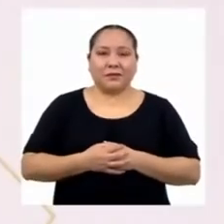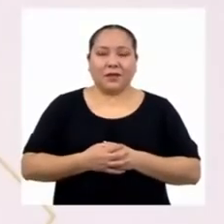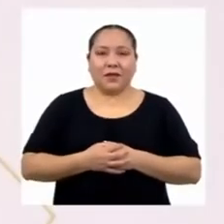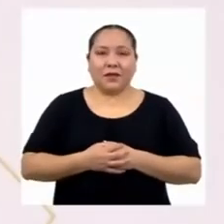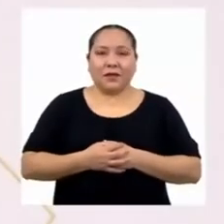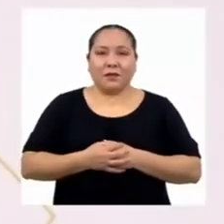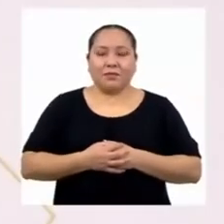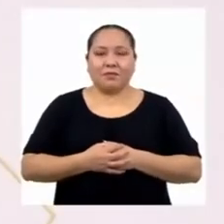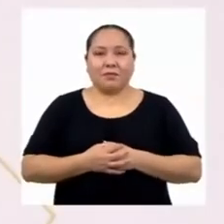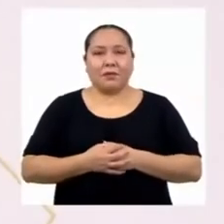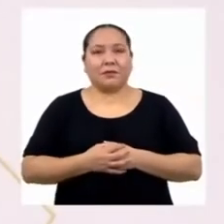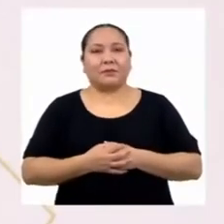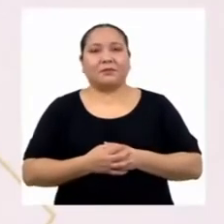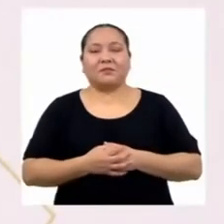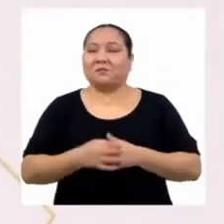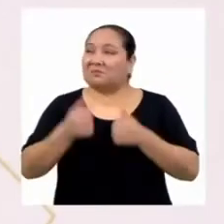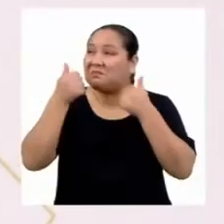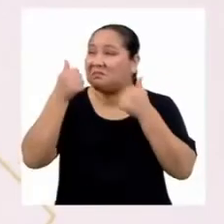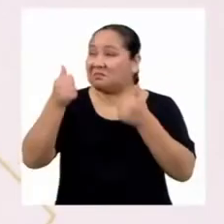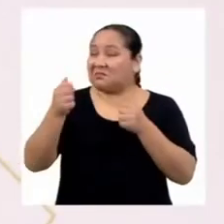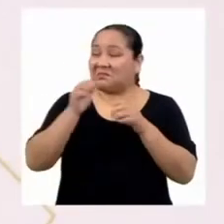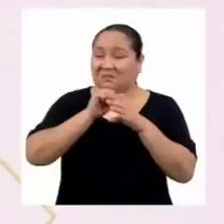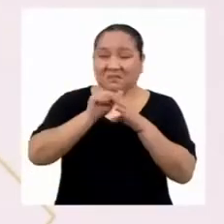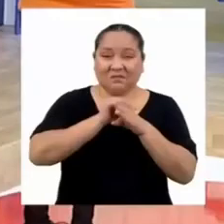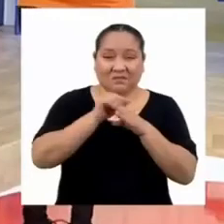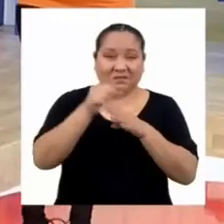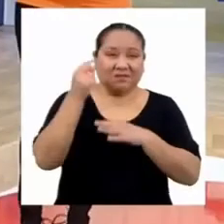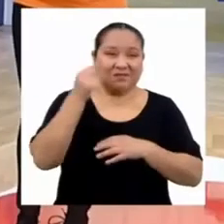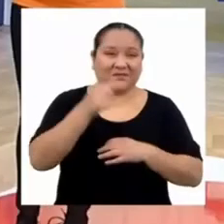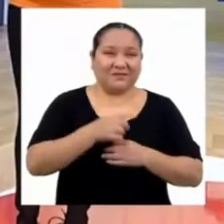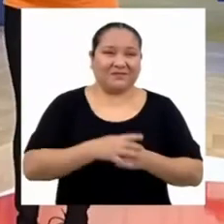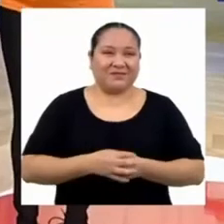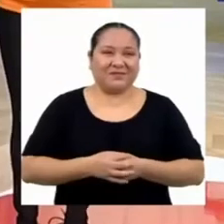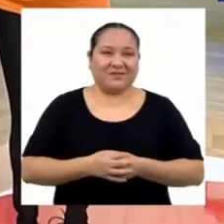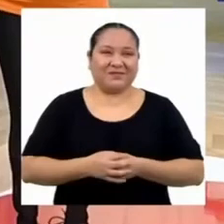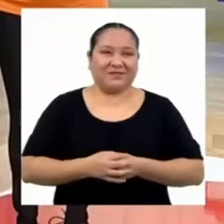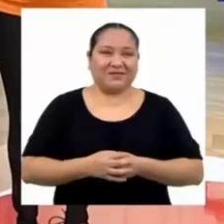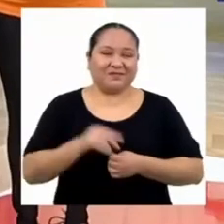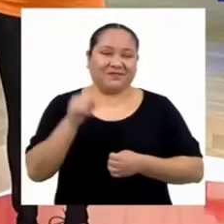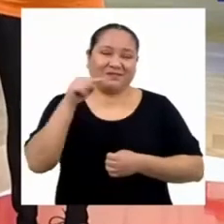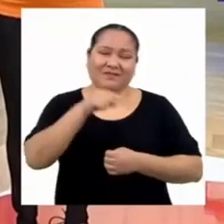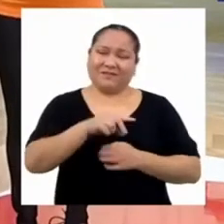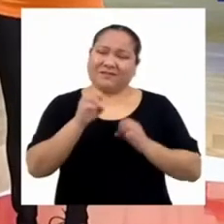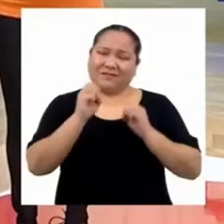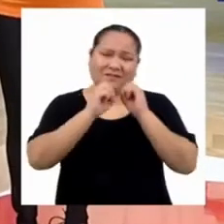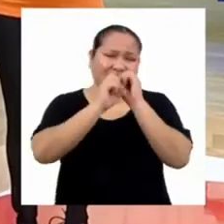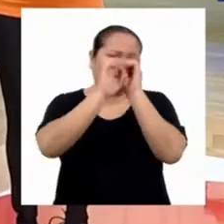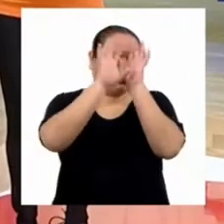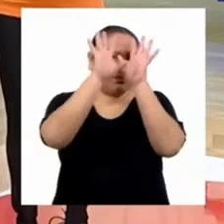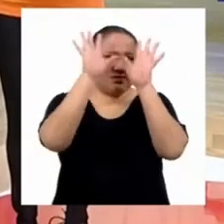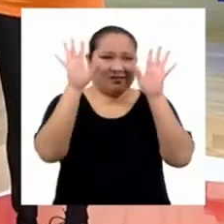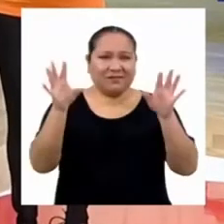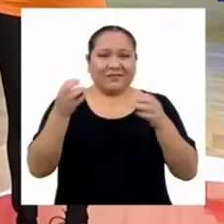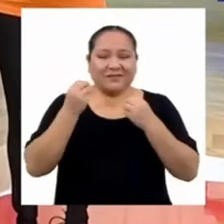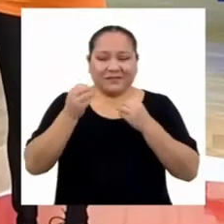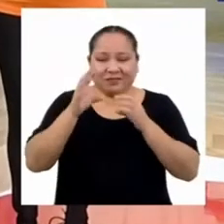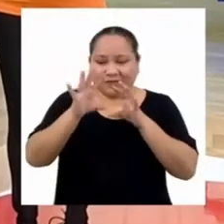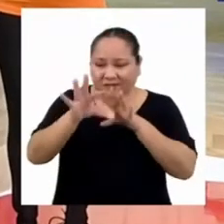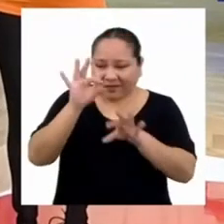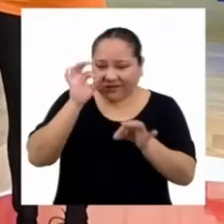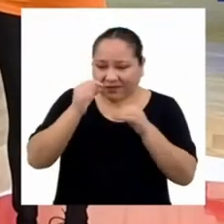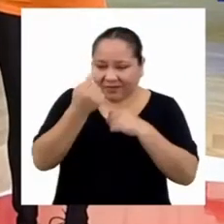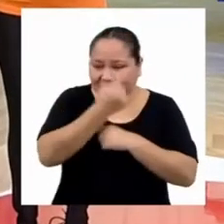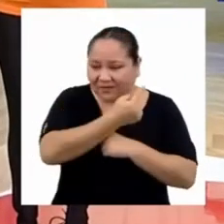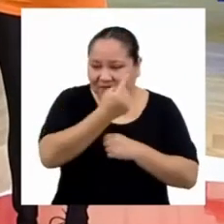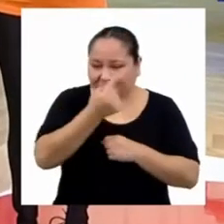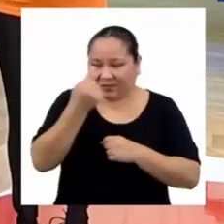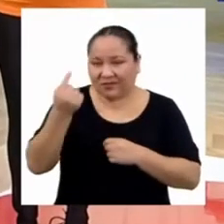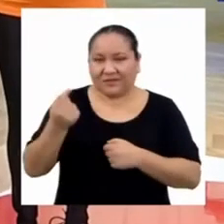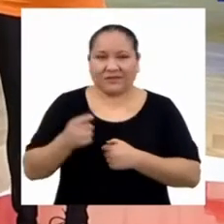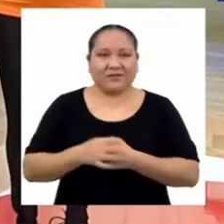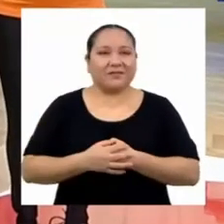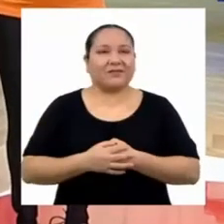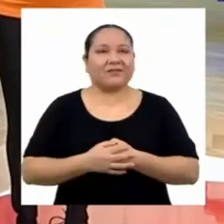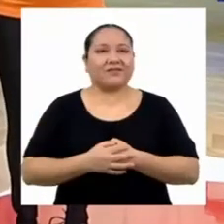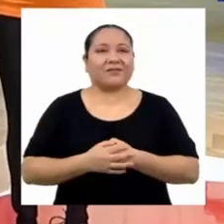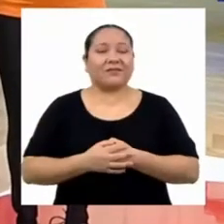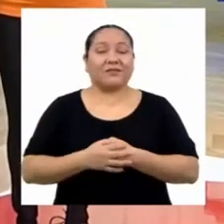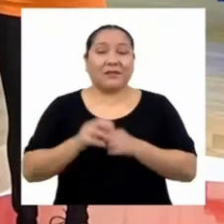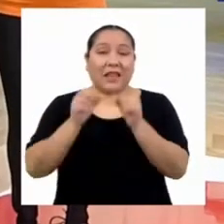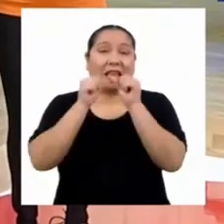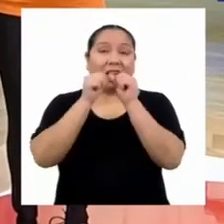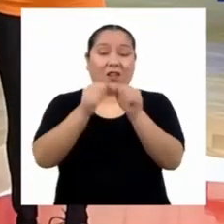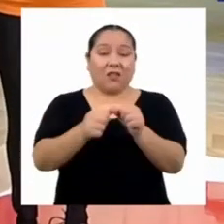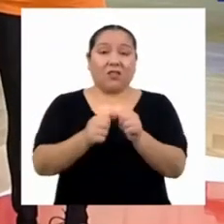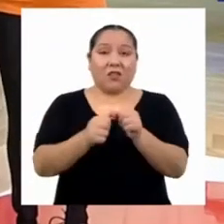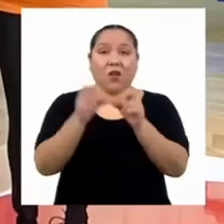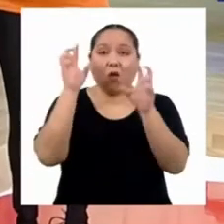¡Qué genial ejercicio ha sido este! Me ha quedado clarísimo cómo definir cada variable. Hay que